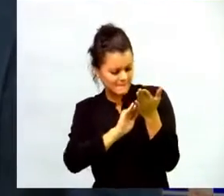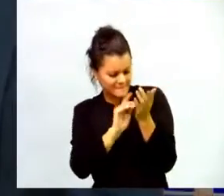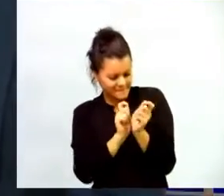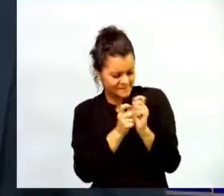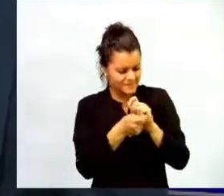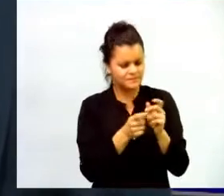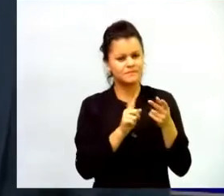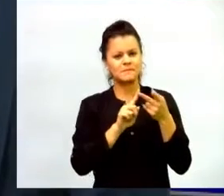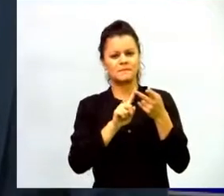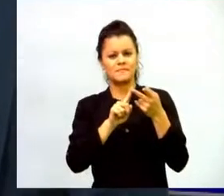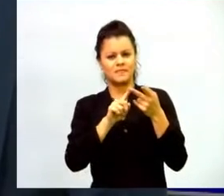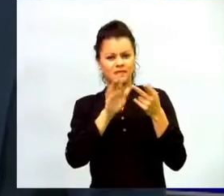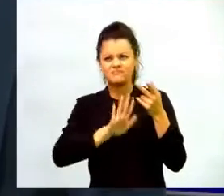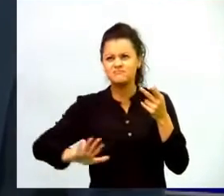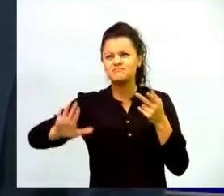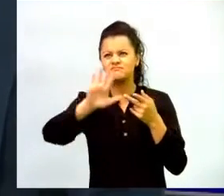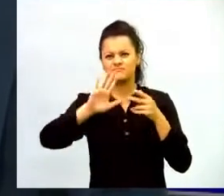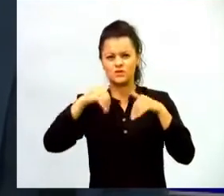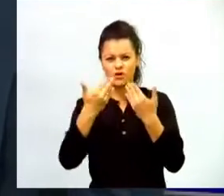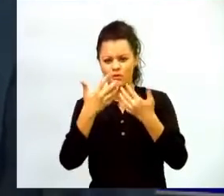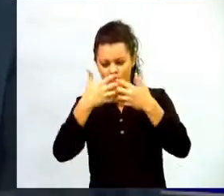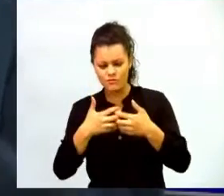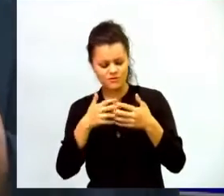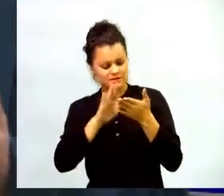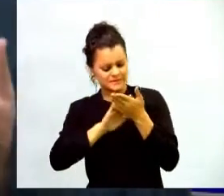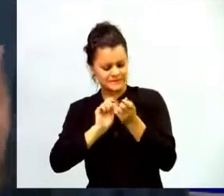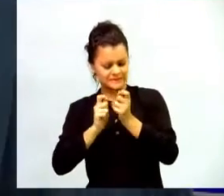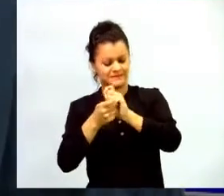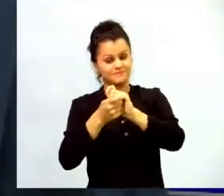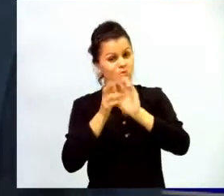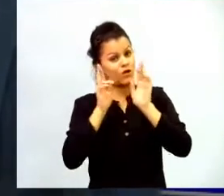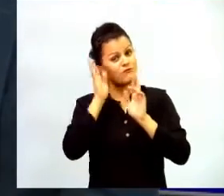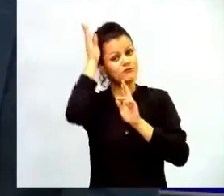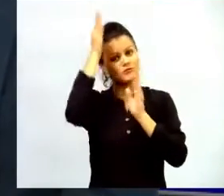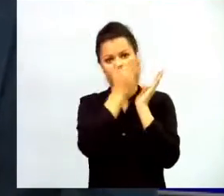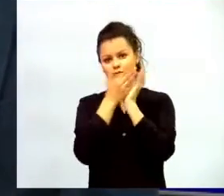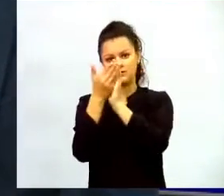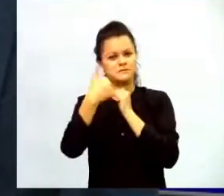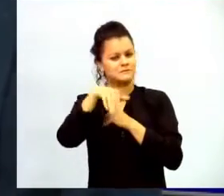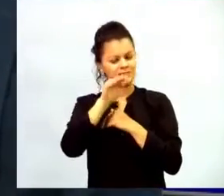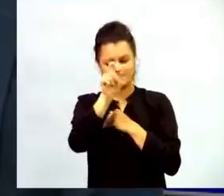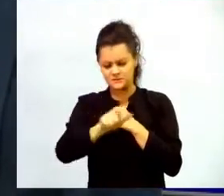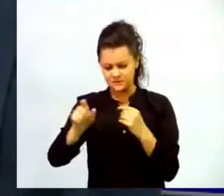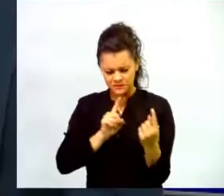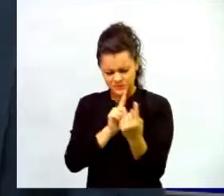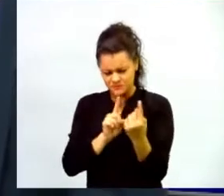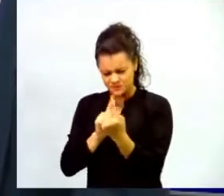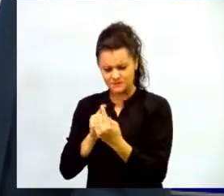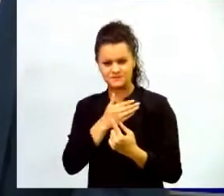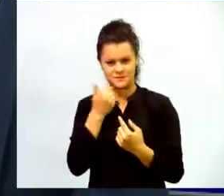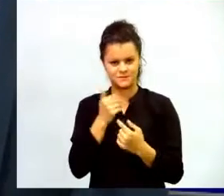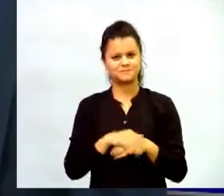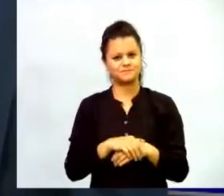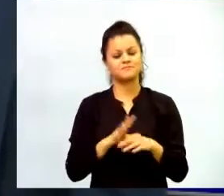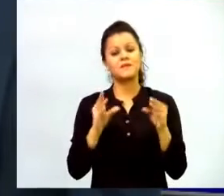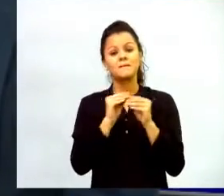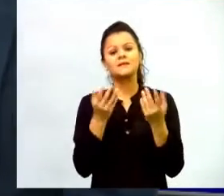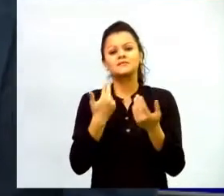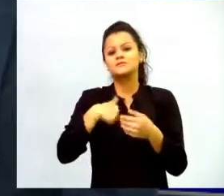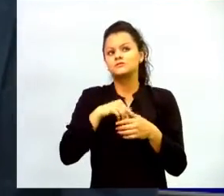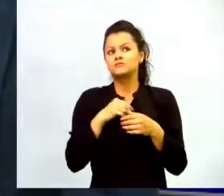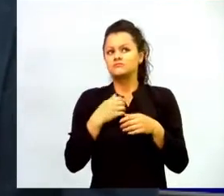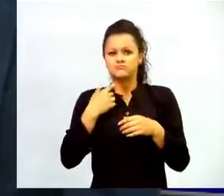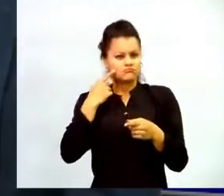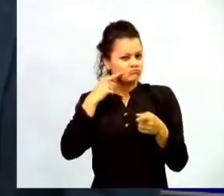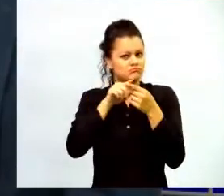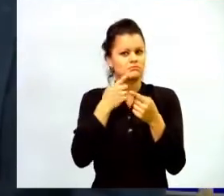día podamos hablar de una educación mucho más personalizada que la actual. Y por último, le apostamos a la utilidad. Creemos que el aprendizaje tiene que suceder en cualquier lugar,